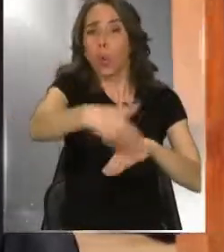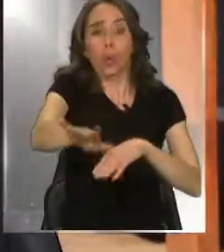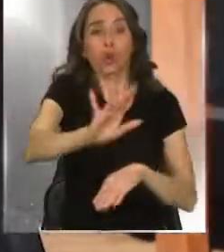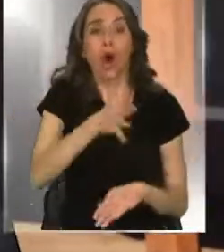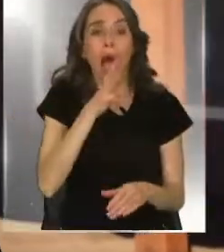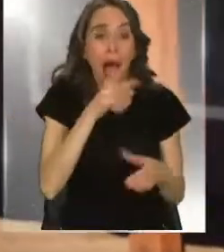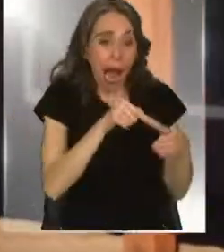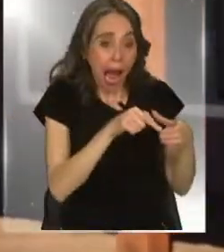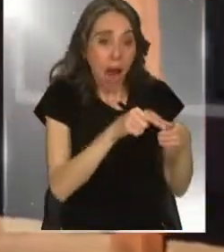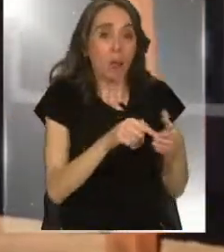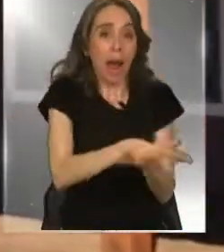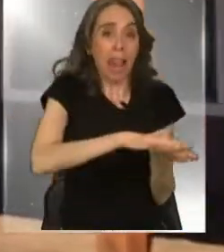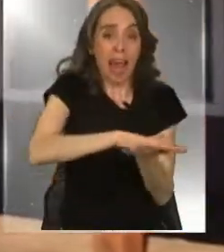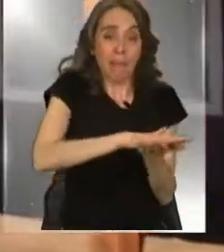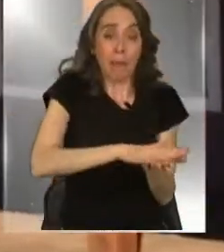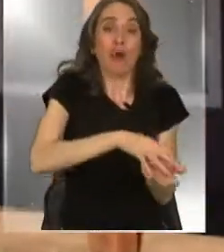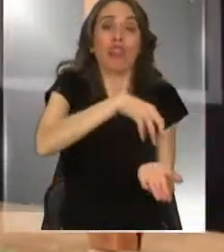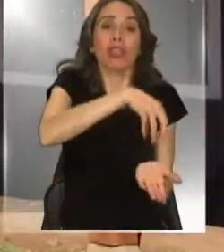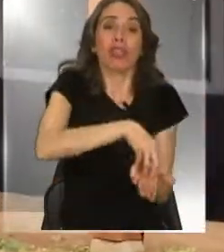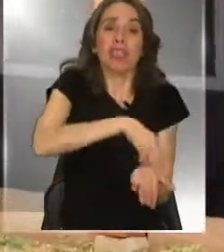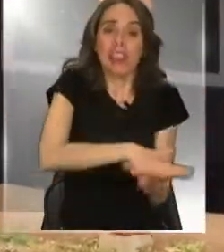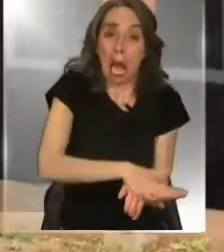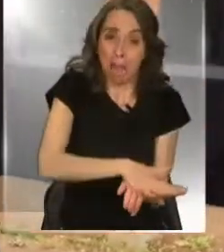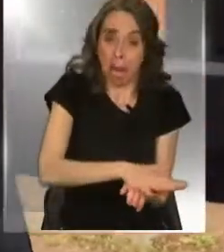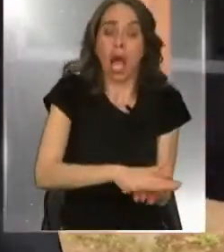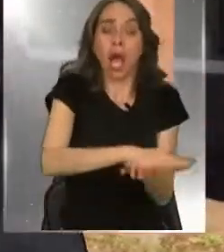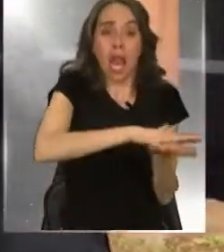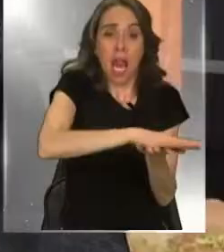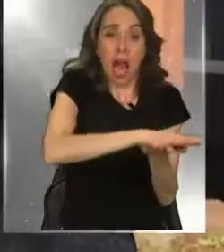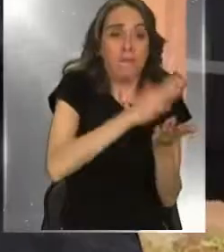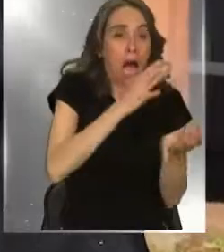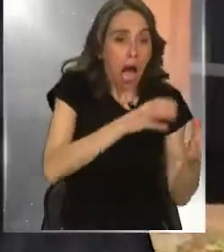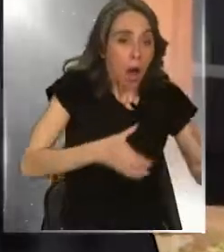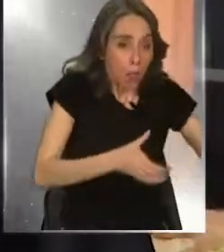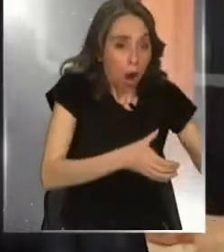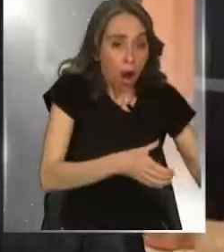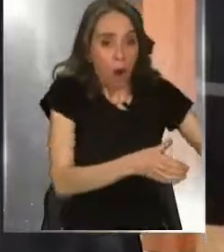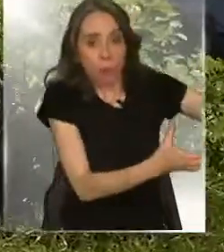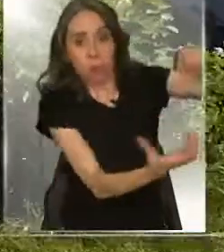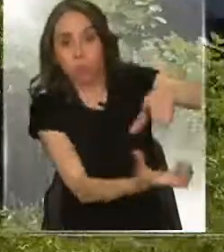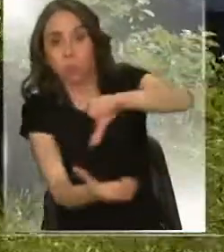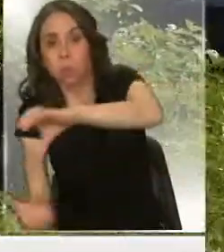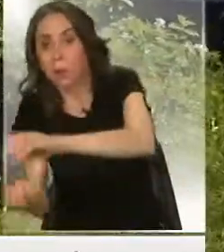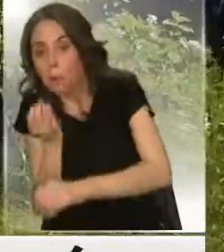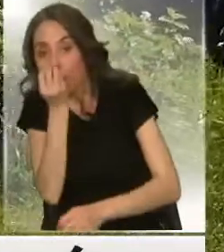sobra de los platos la colocamos aquí todos los días.